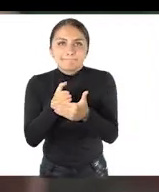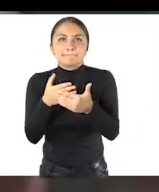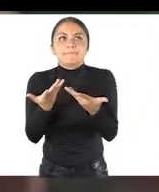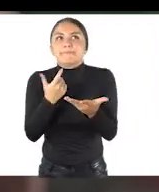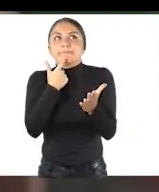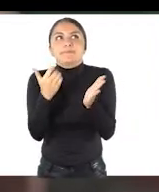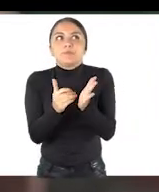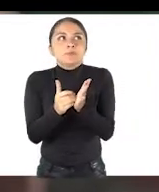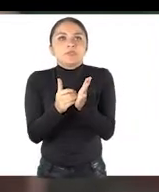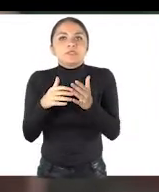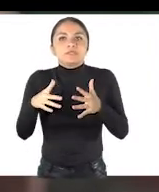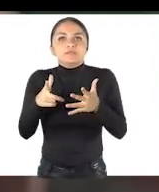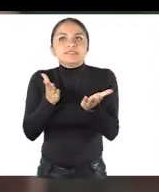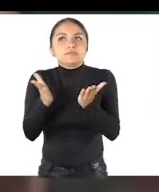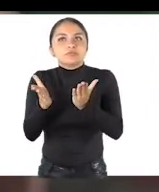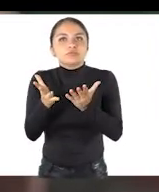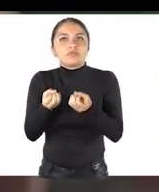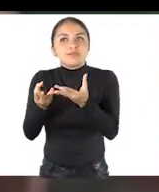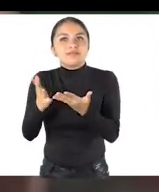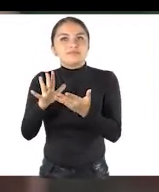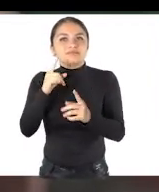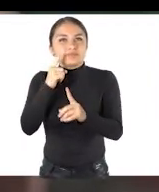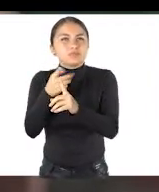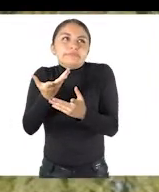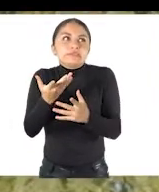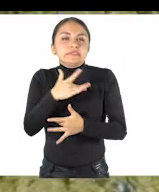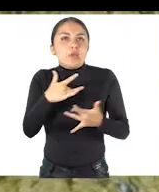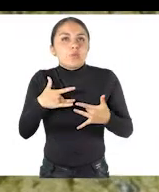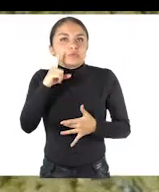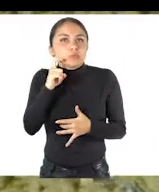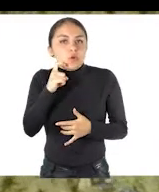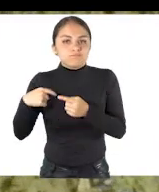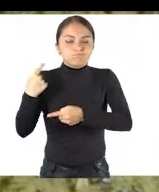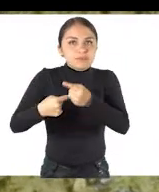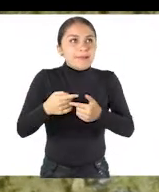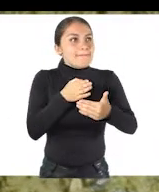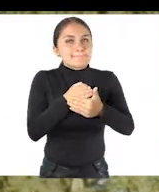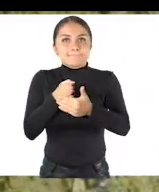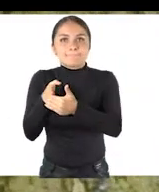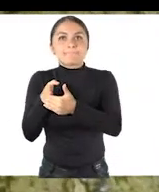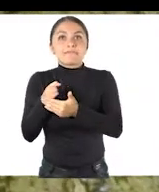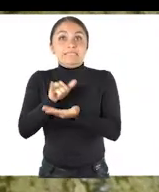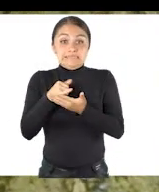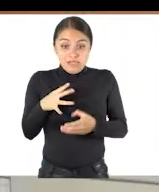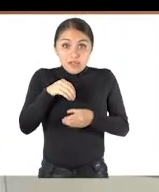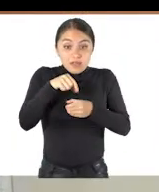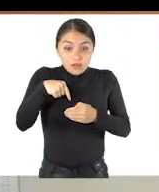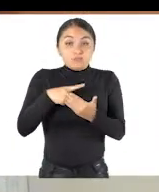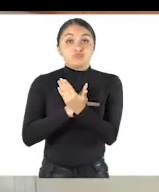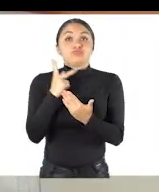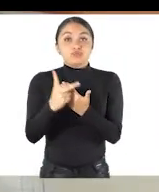sistema educativo, acceso a ciertos servicios relacionados con, por ejemplo, la salud sexual y reproductiva.